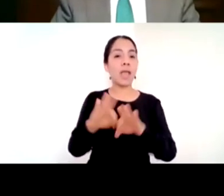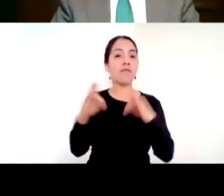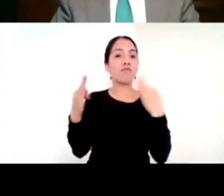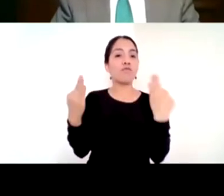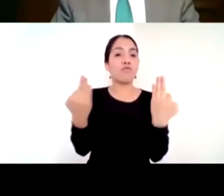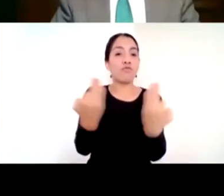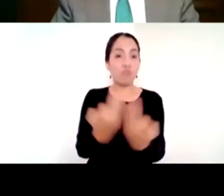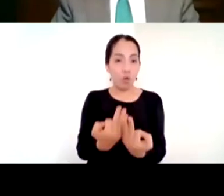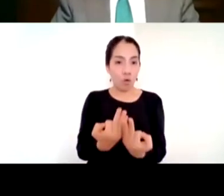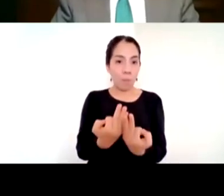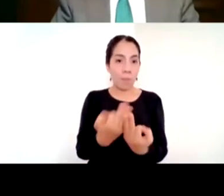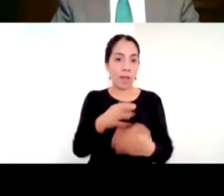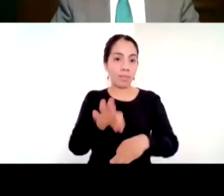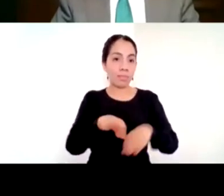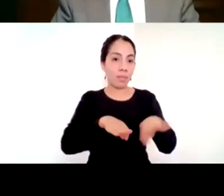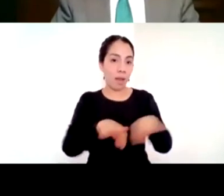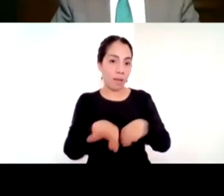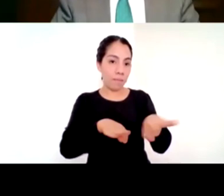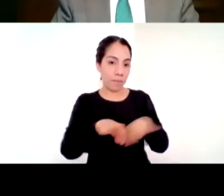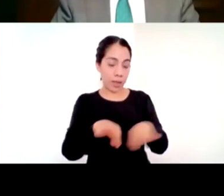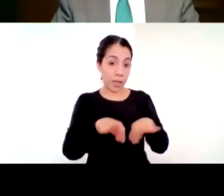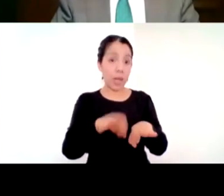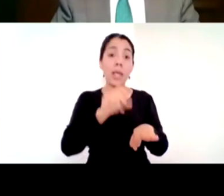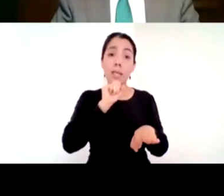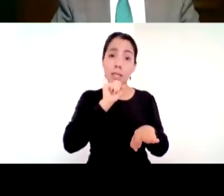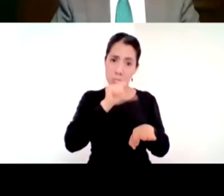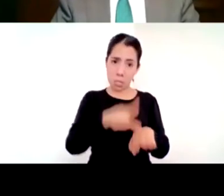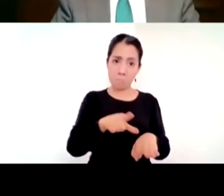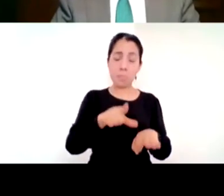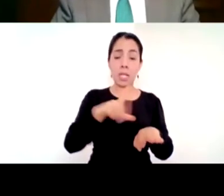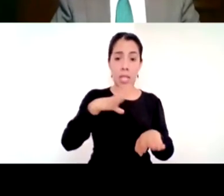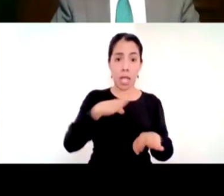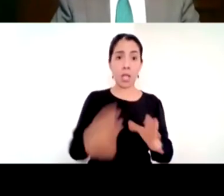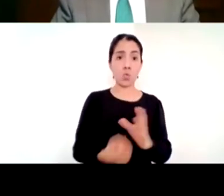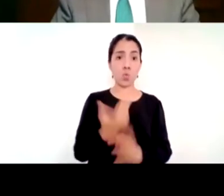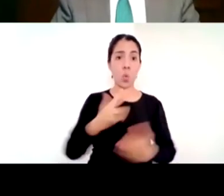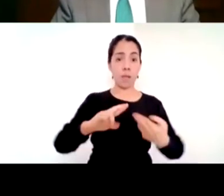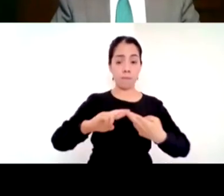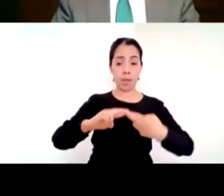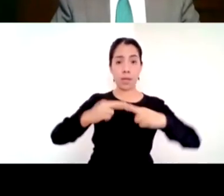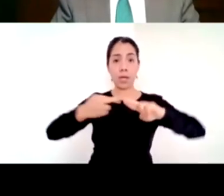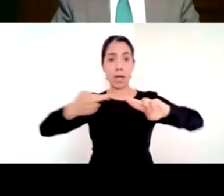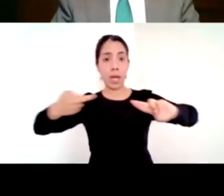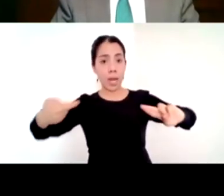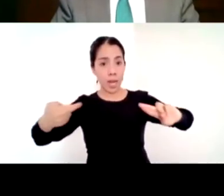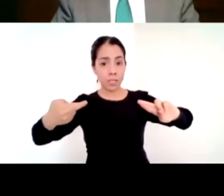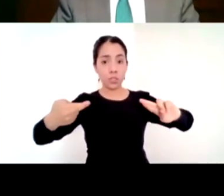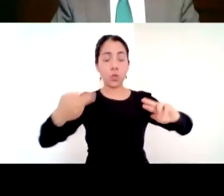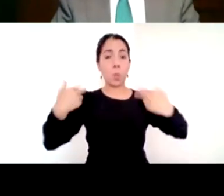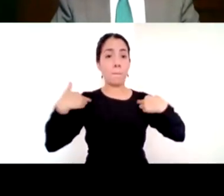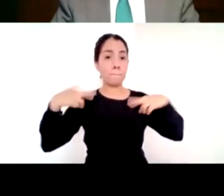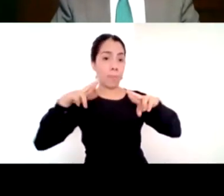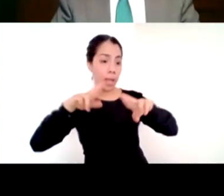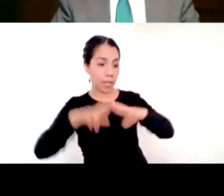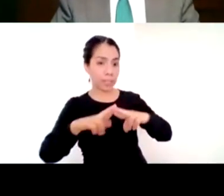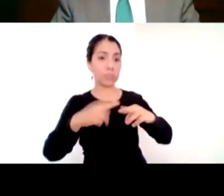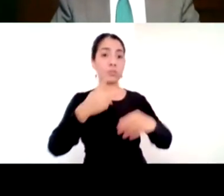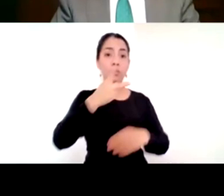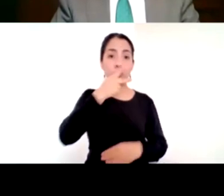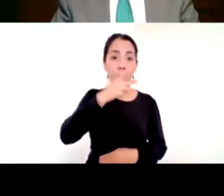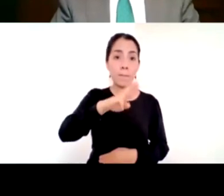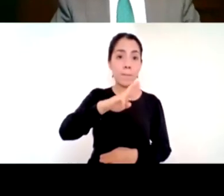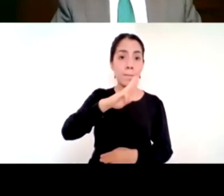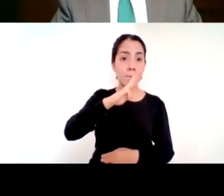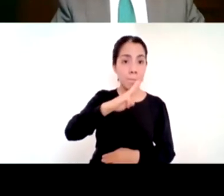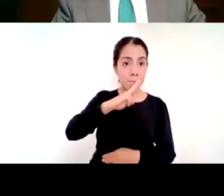las niñas y los niños, y los docentes. Me comentaba un supervisor, Pepe Carvajal, si andas por ahí